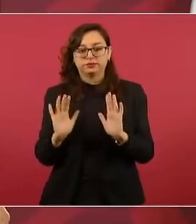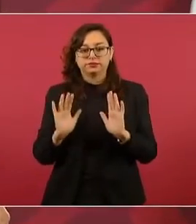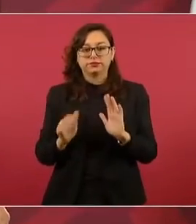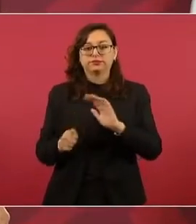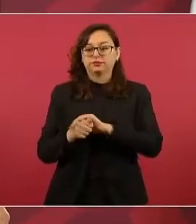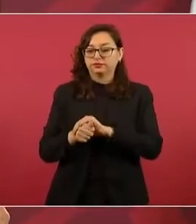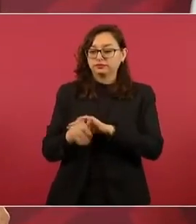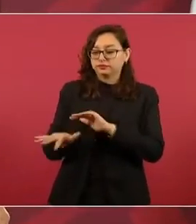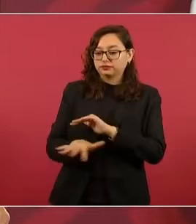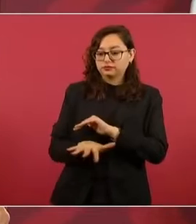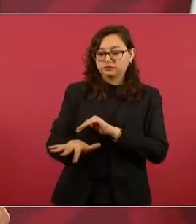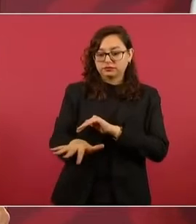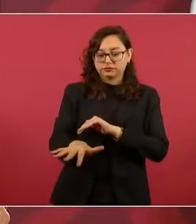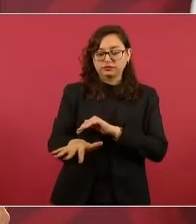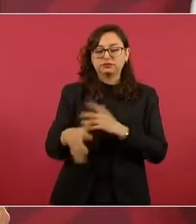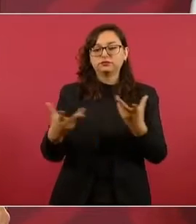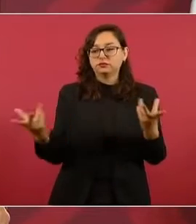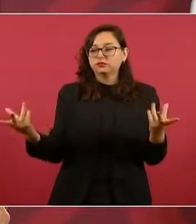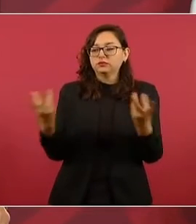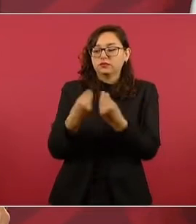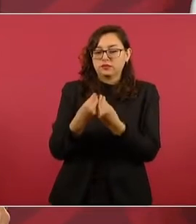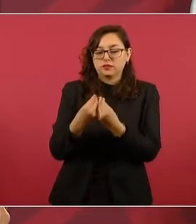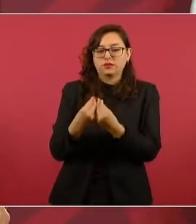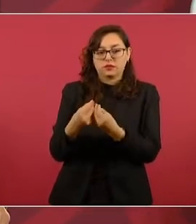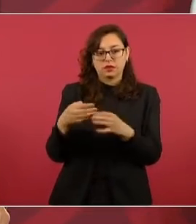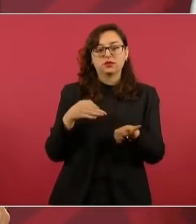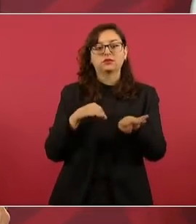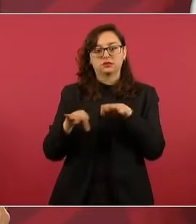Ayotzinapa estamos trabajando conjuntamente,